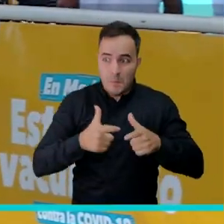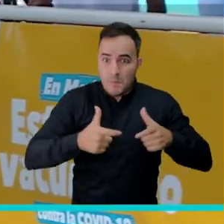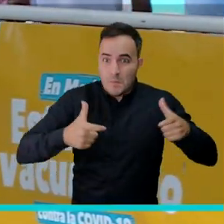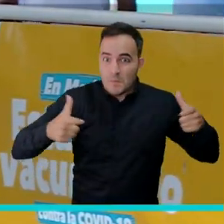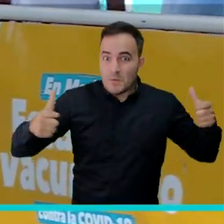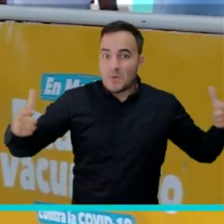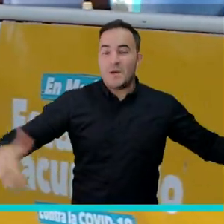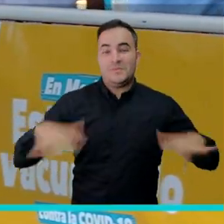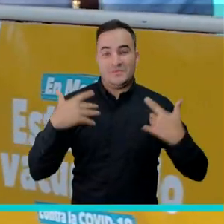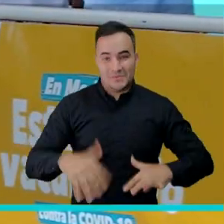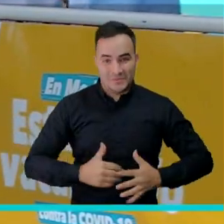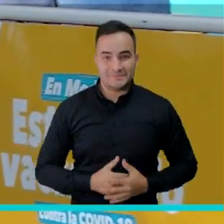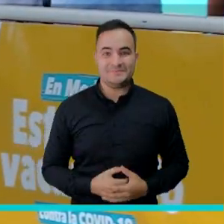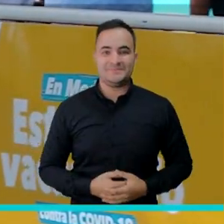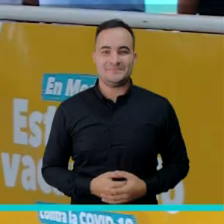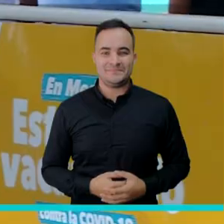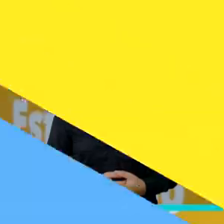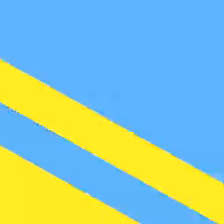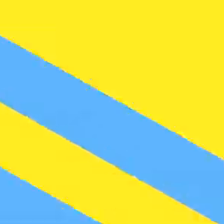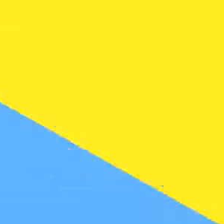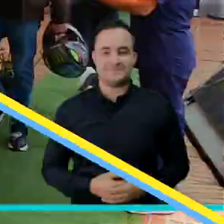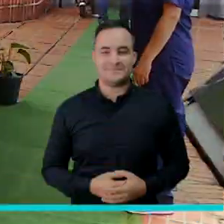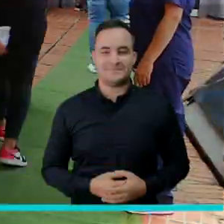batiendo récords en la aplicación del biológico.